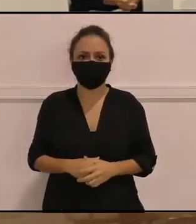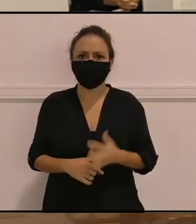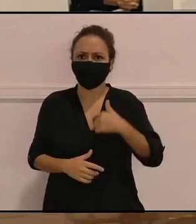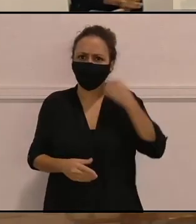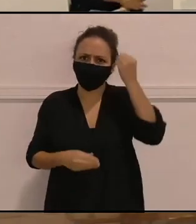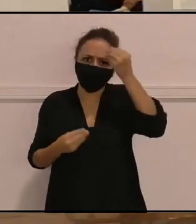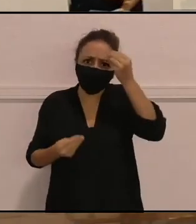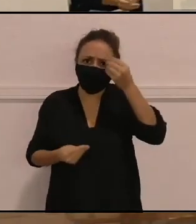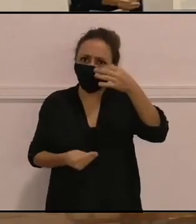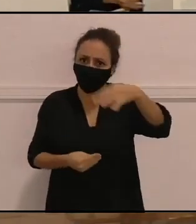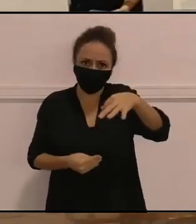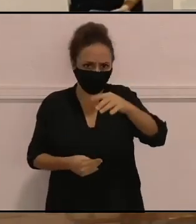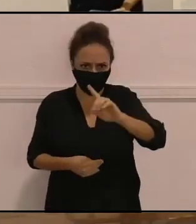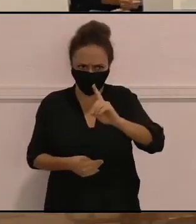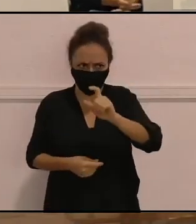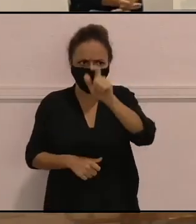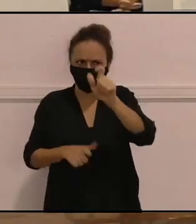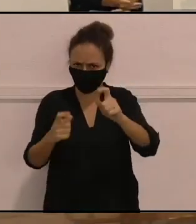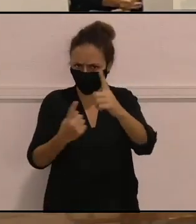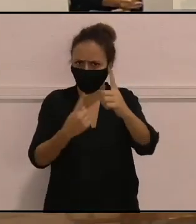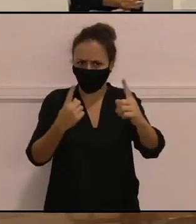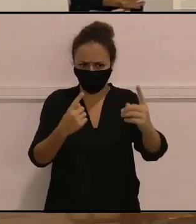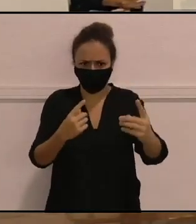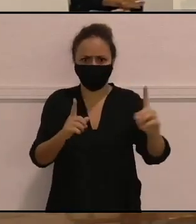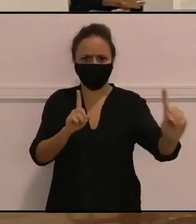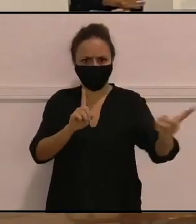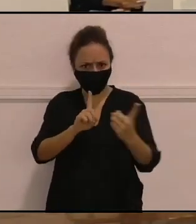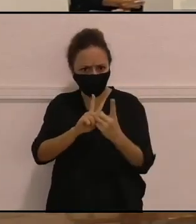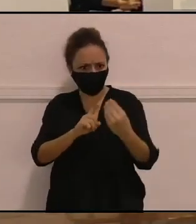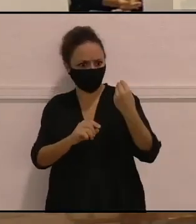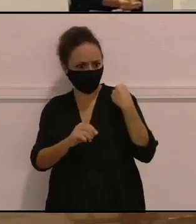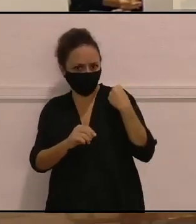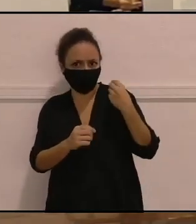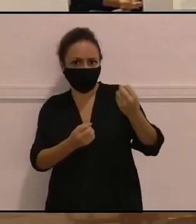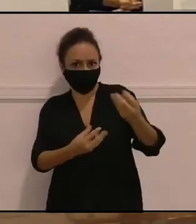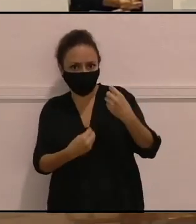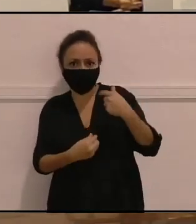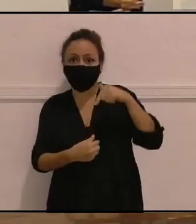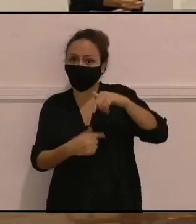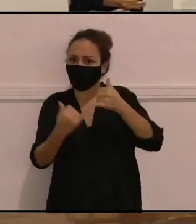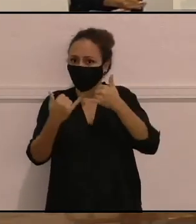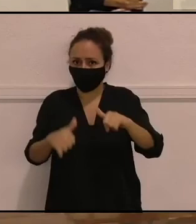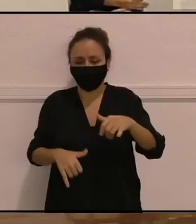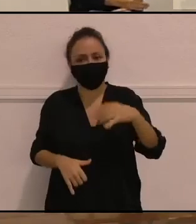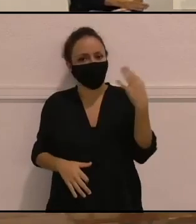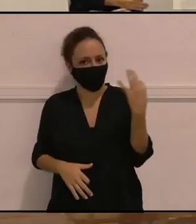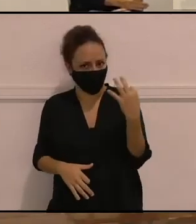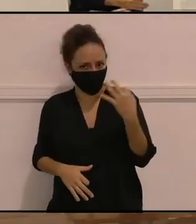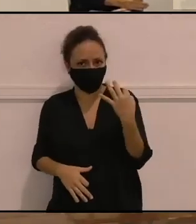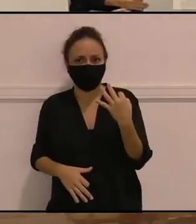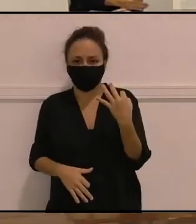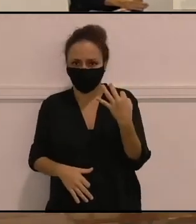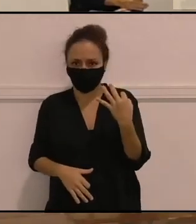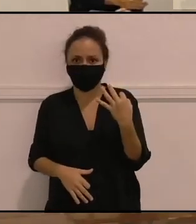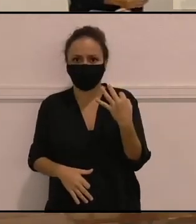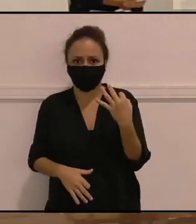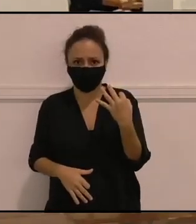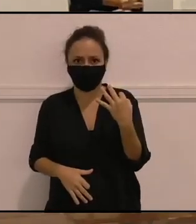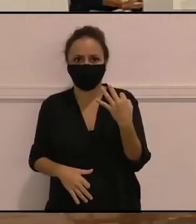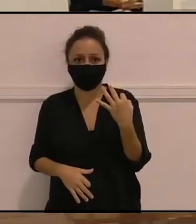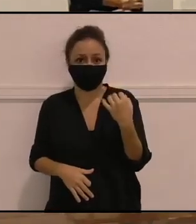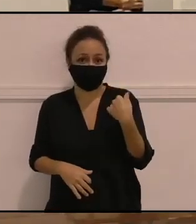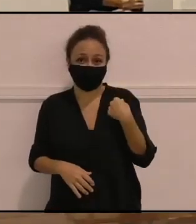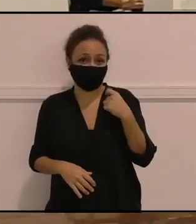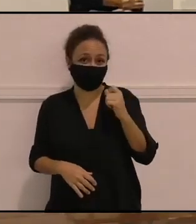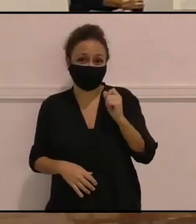sino mucha gente que se ha acercado, que nos ha manifestado sus impresiones, que esto es un evento necesario, que es un evento que no suele